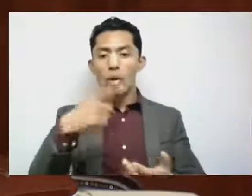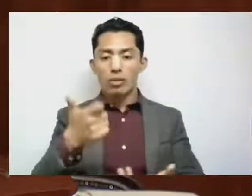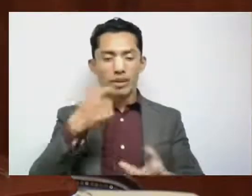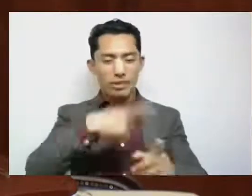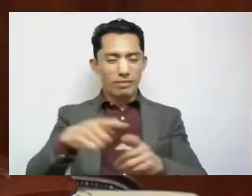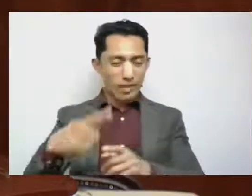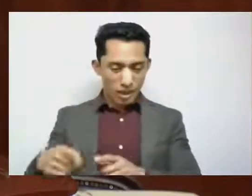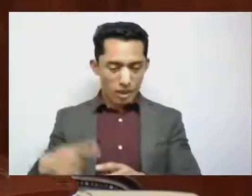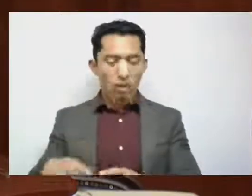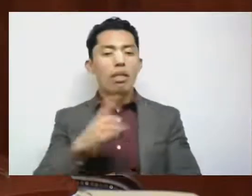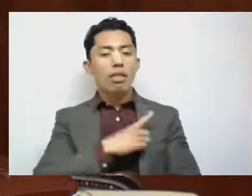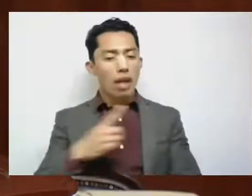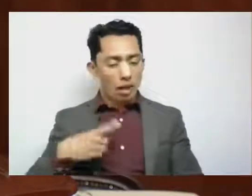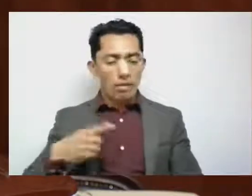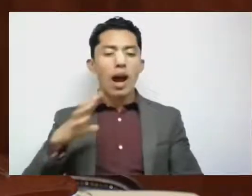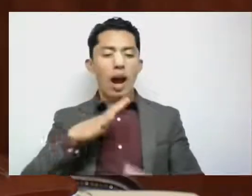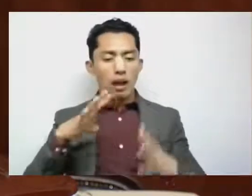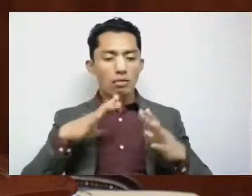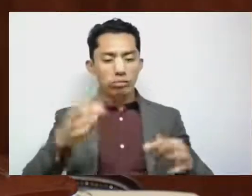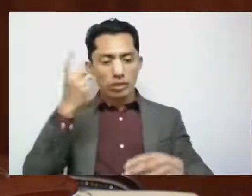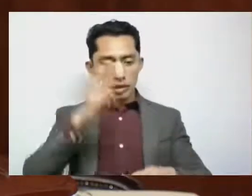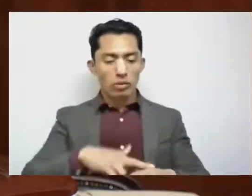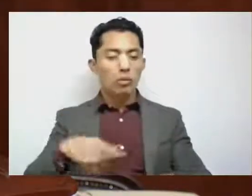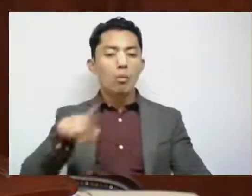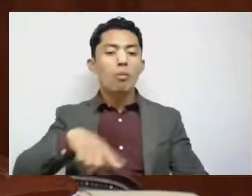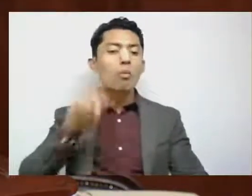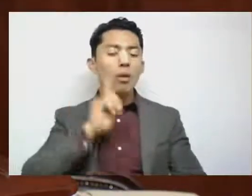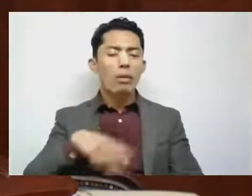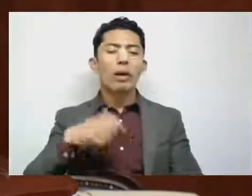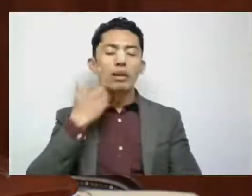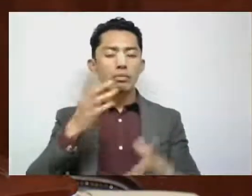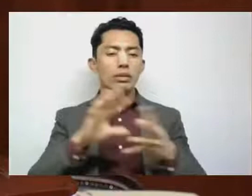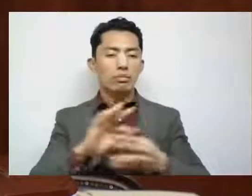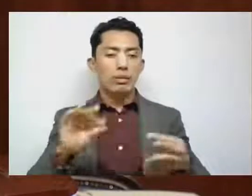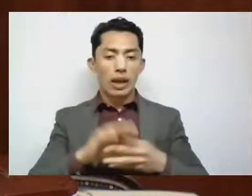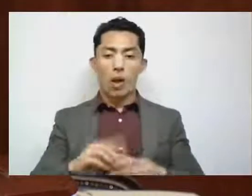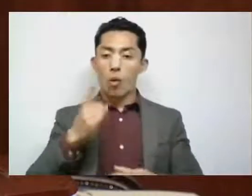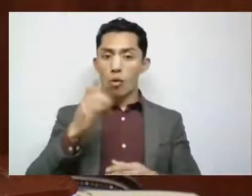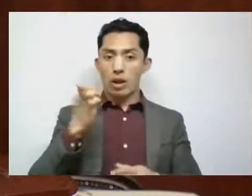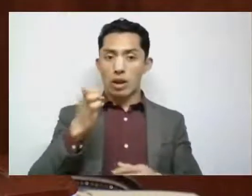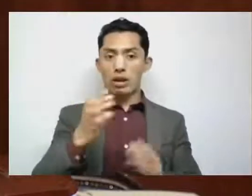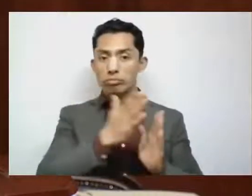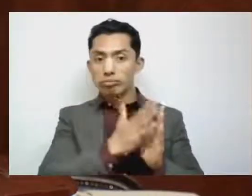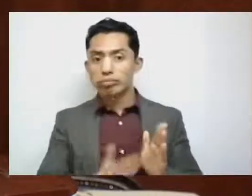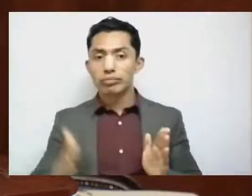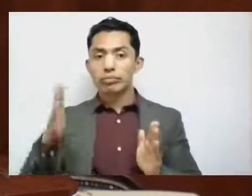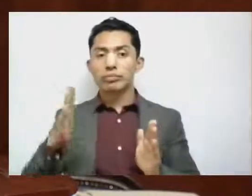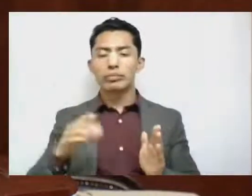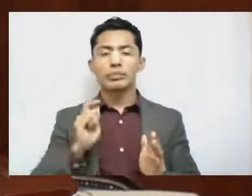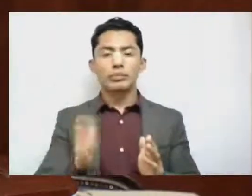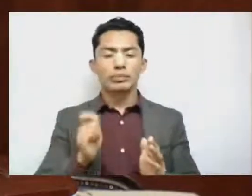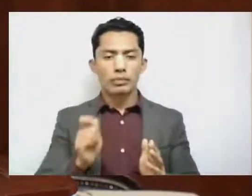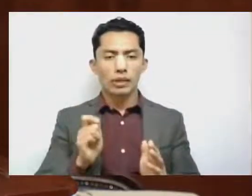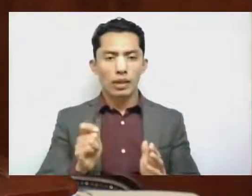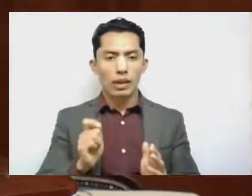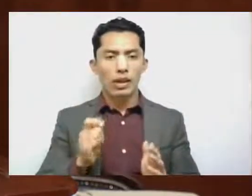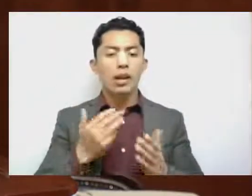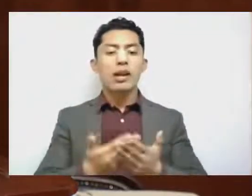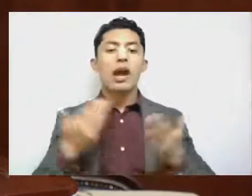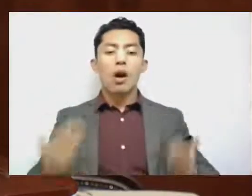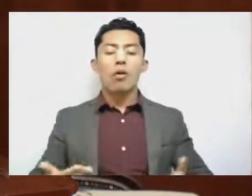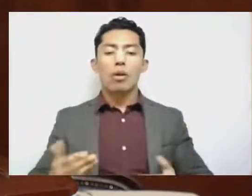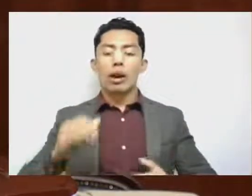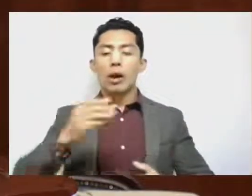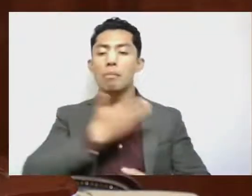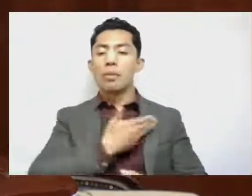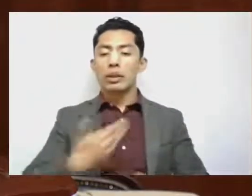etcétera. Pero sí queremos comentar que a partir del primero de enero, quien hoy funge como presidente